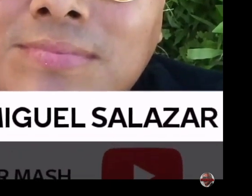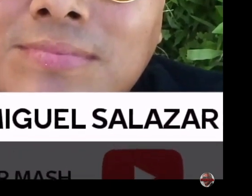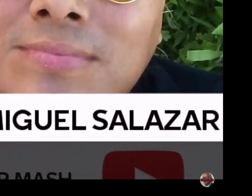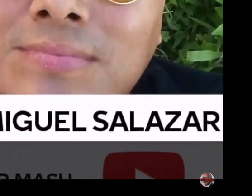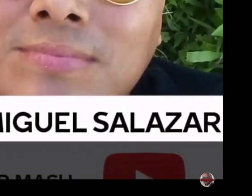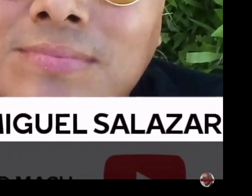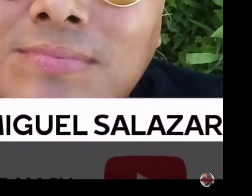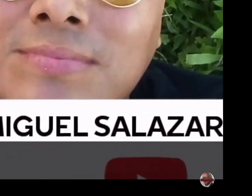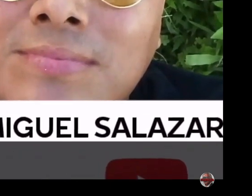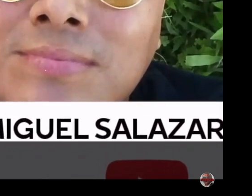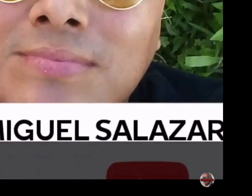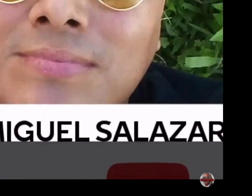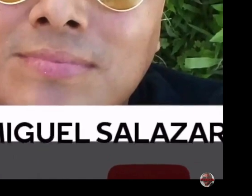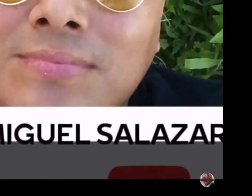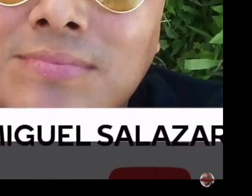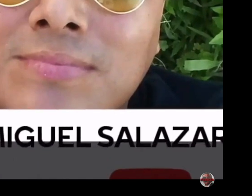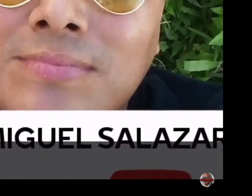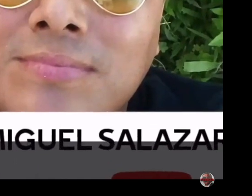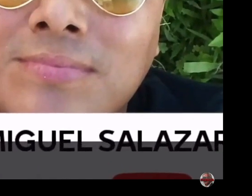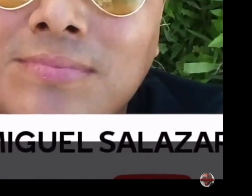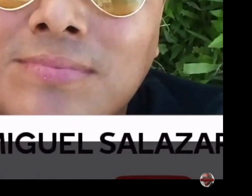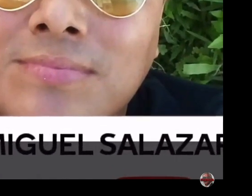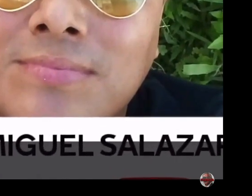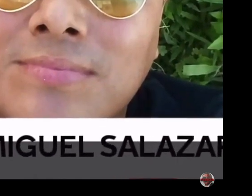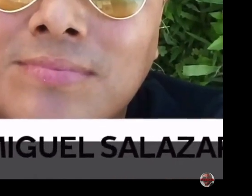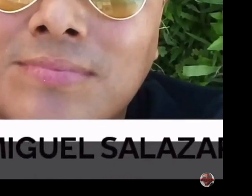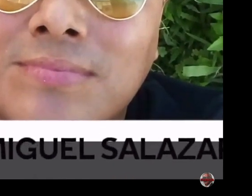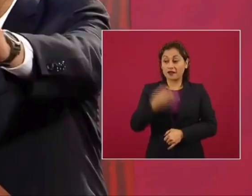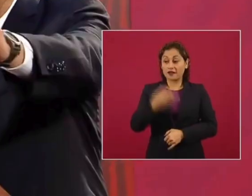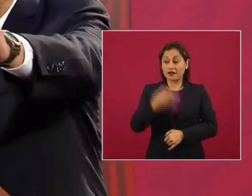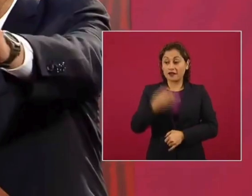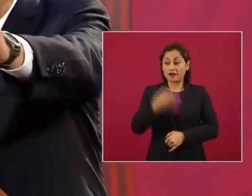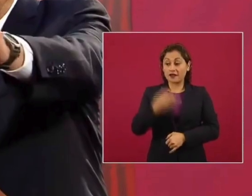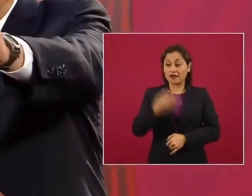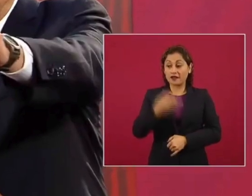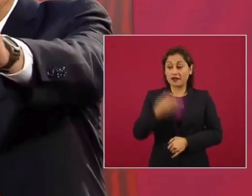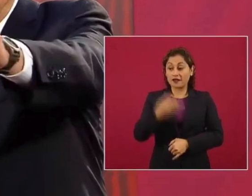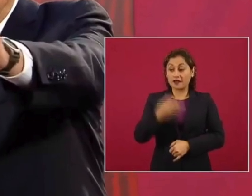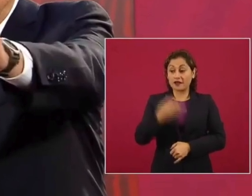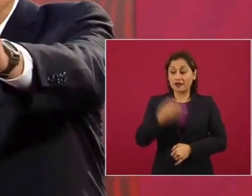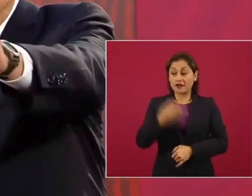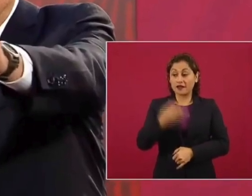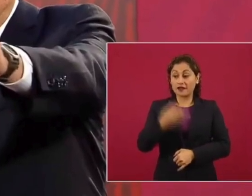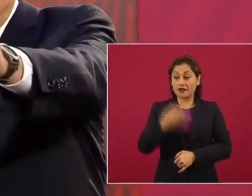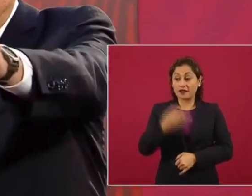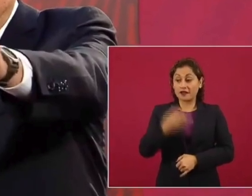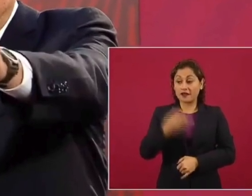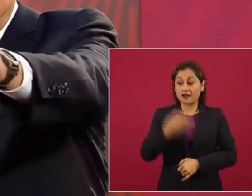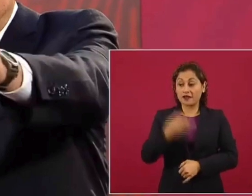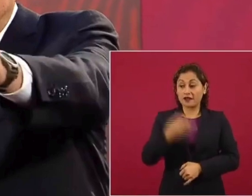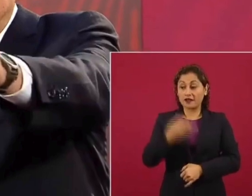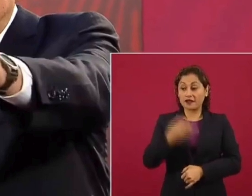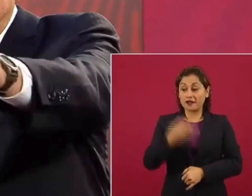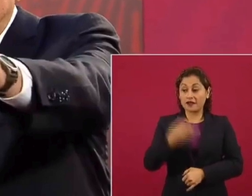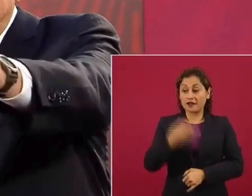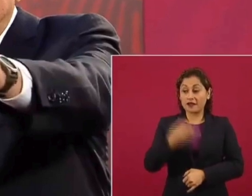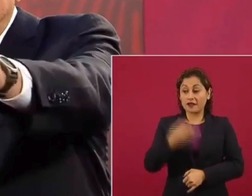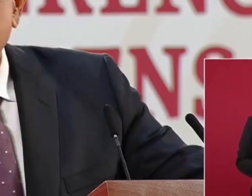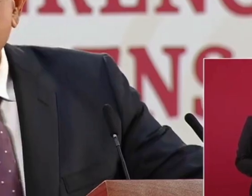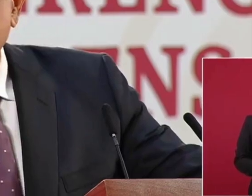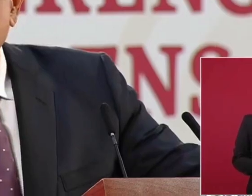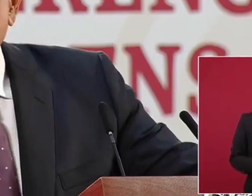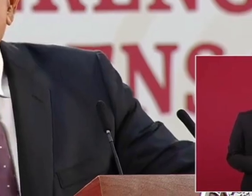Por fin Hoy tenemos un